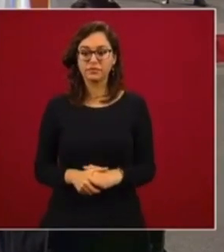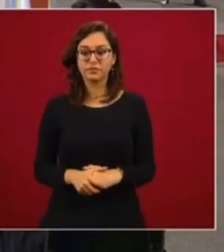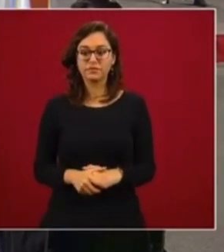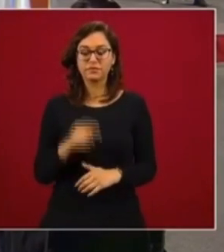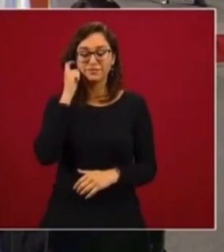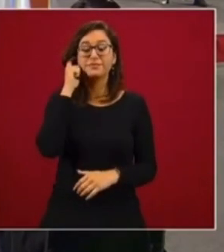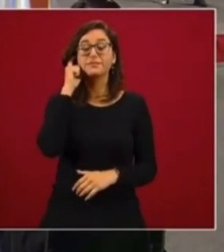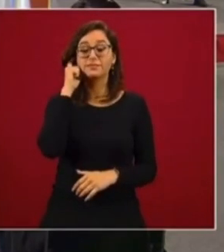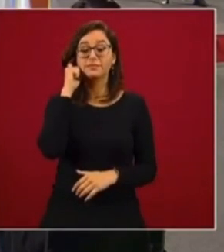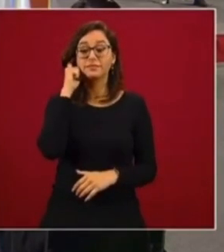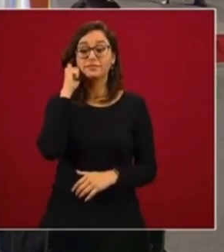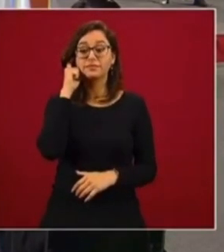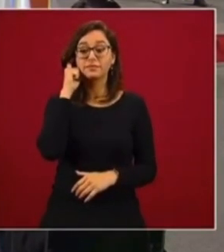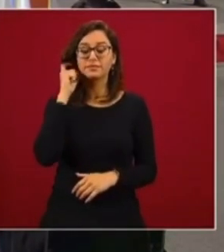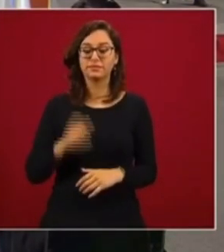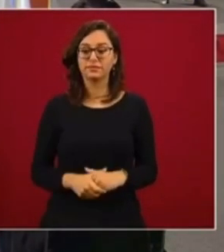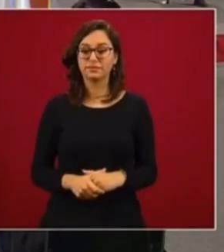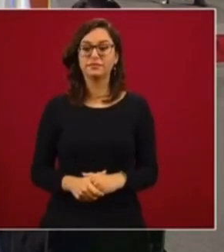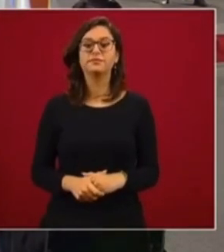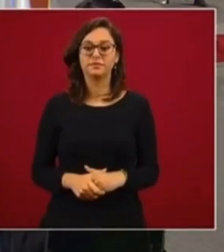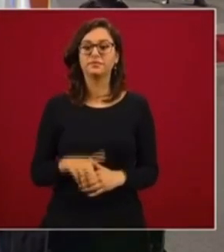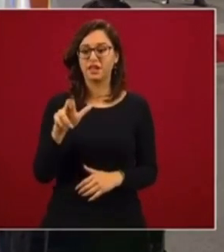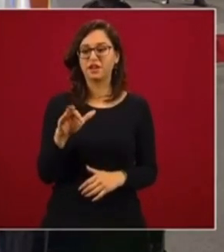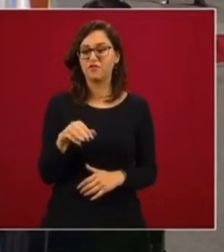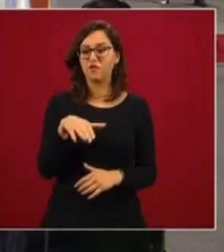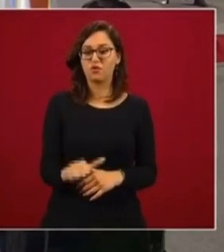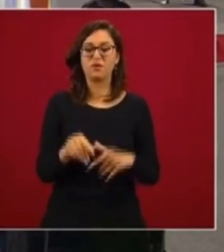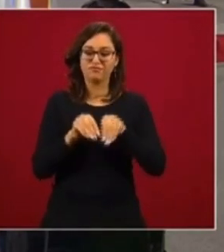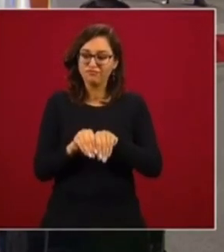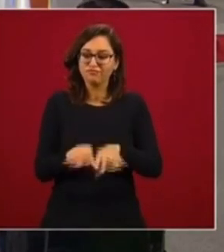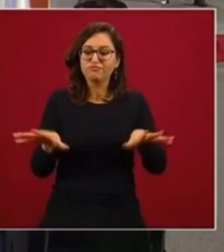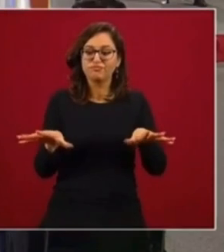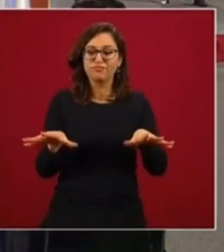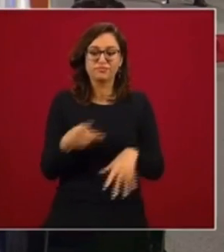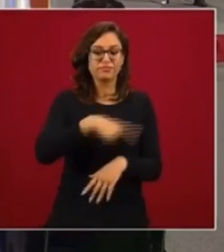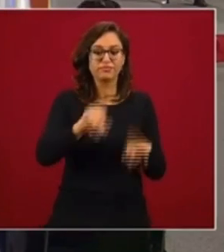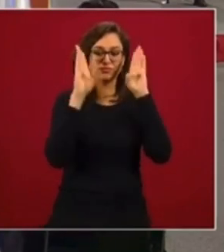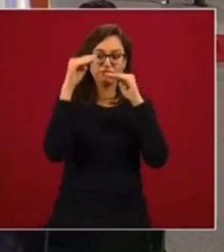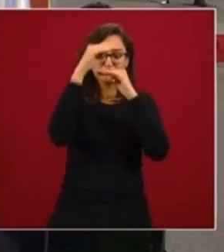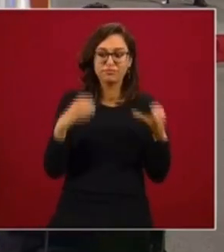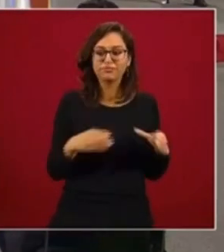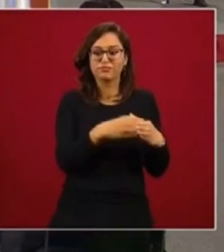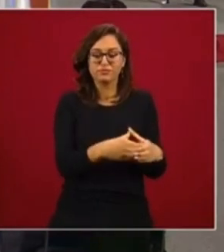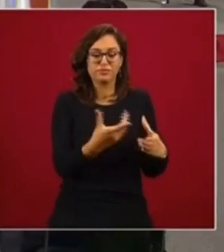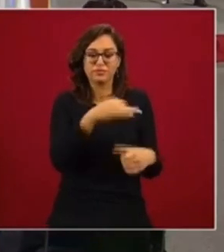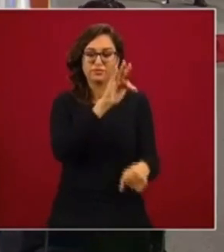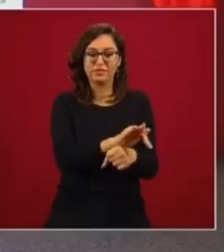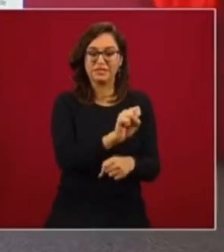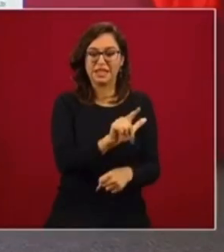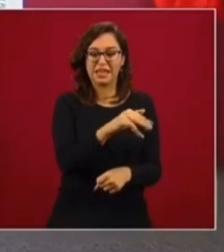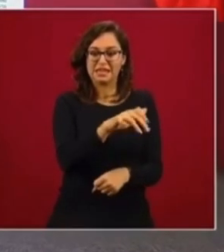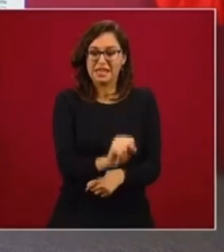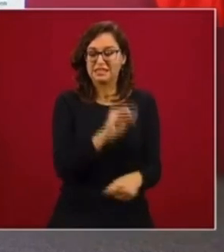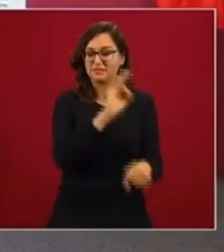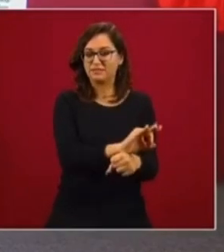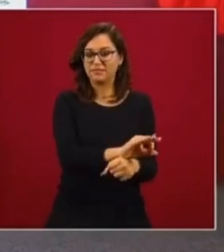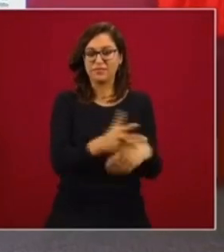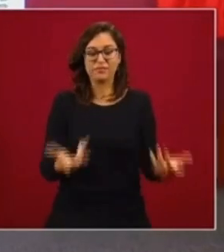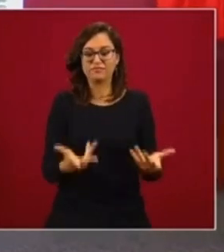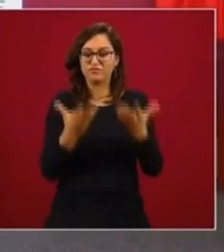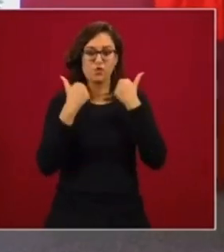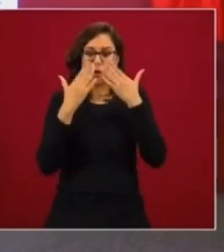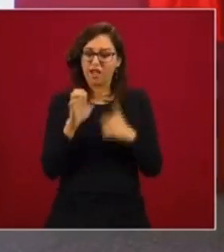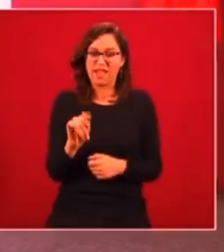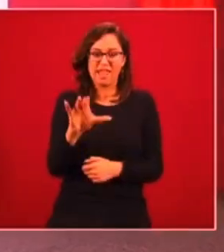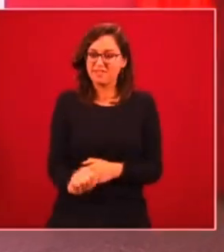es el boletín del conservadurismo y del salinismo como política. Y no tienen